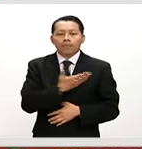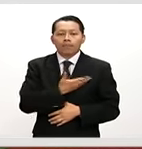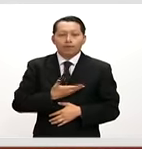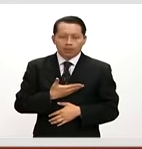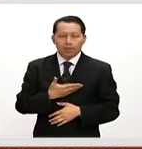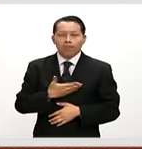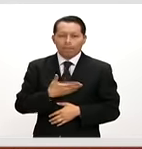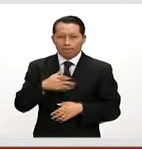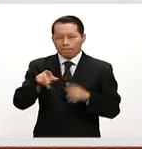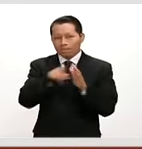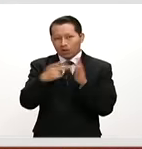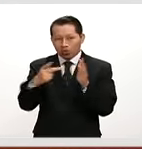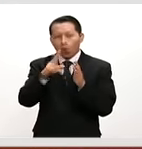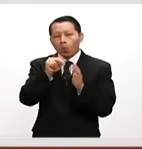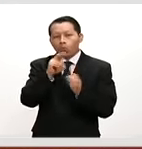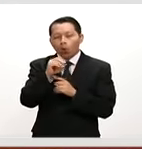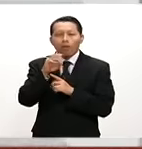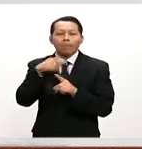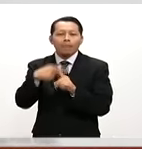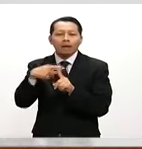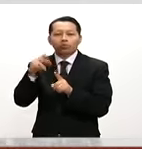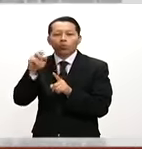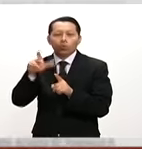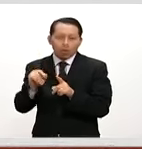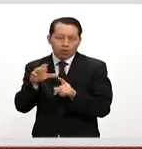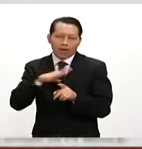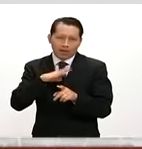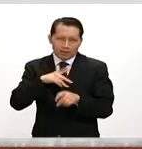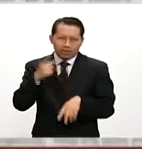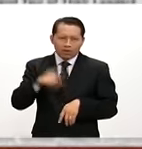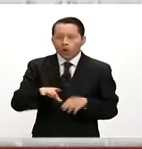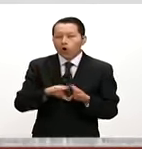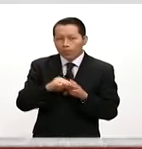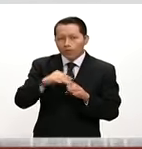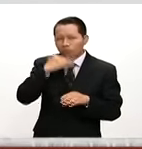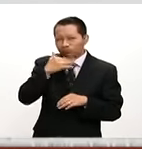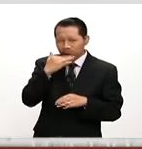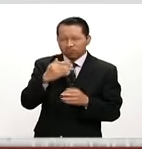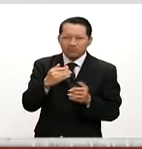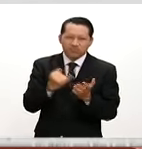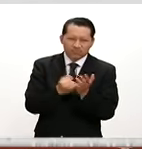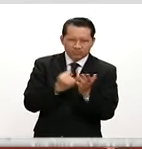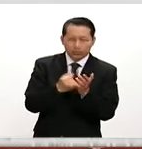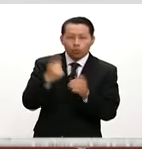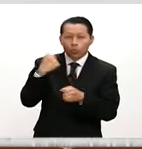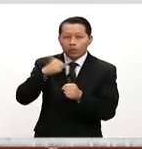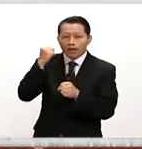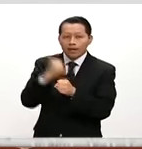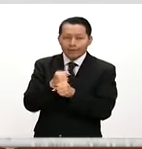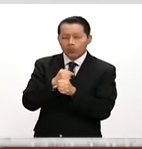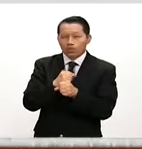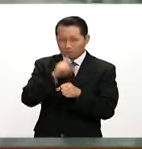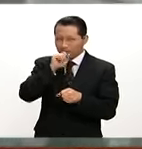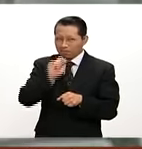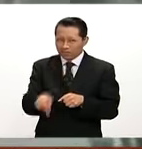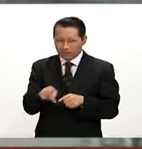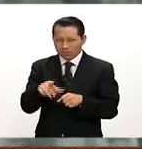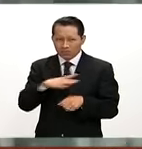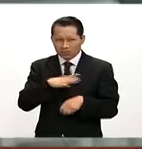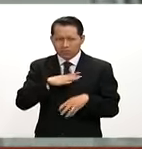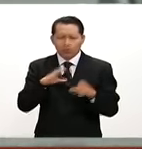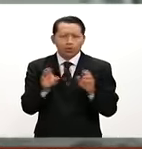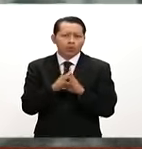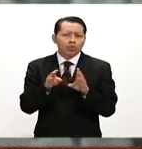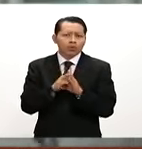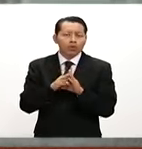periódico Uno Más Uno. Él tenía una orden de prevención por el delito de defraudación fiscal equiparada. El año pasado, Naim Libien